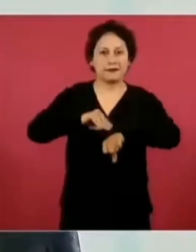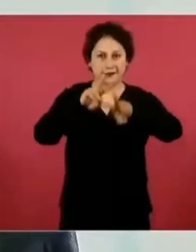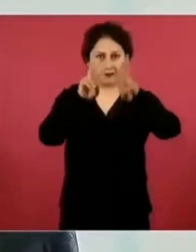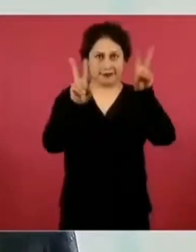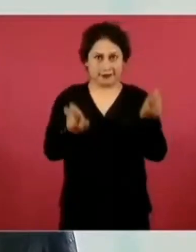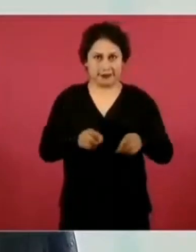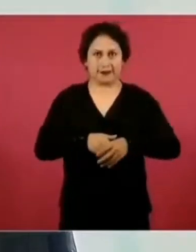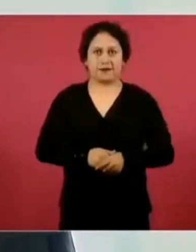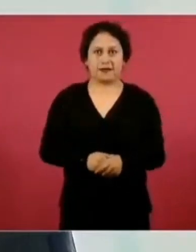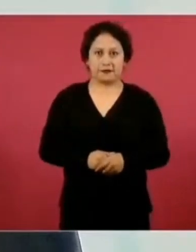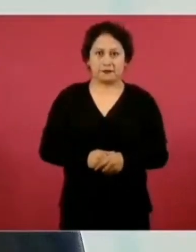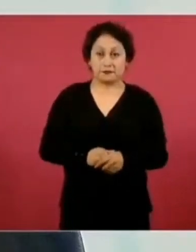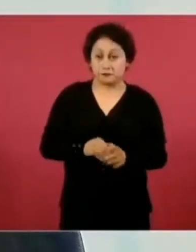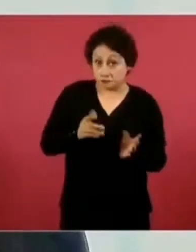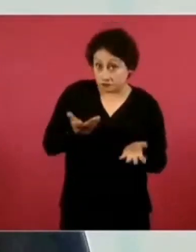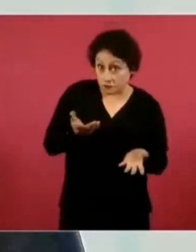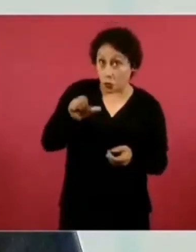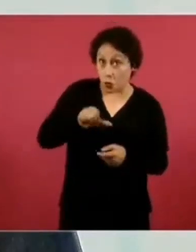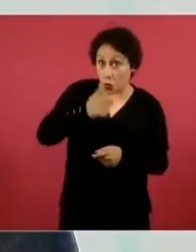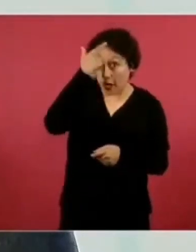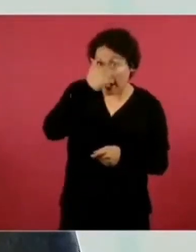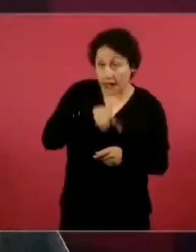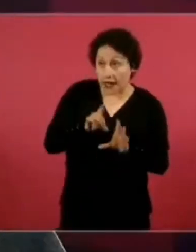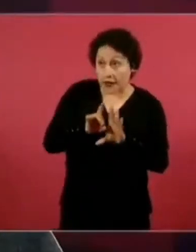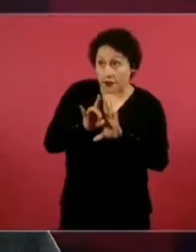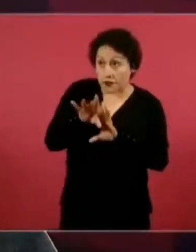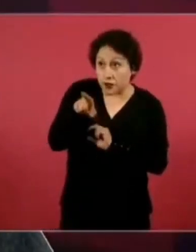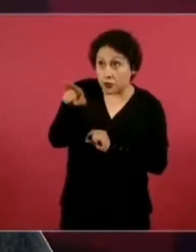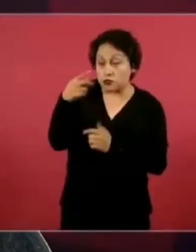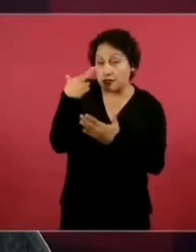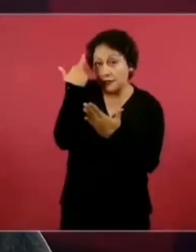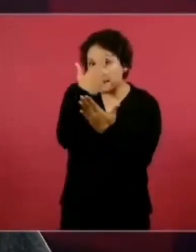En la noche se la mando para visto bueno,